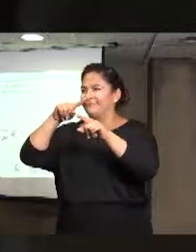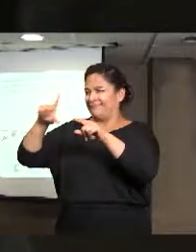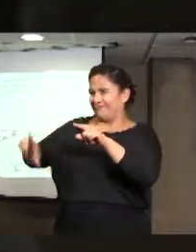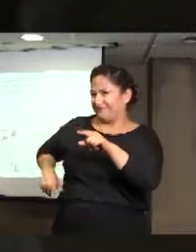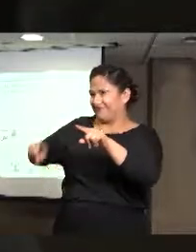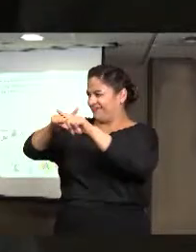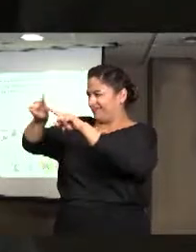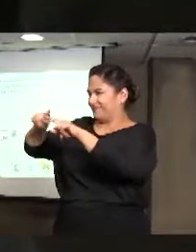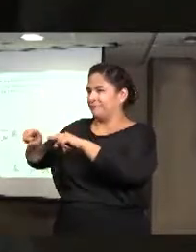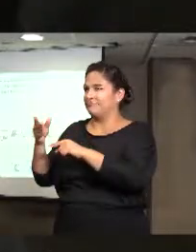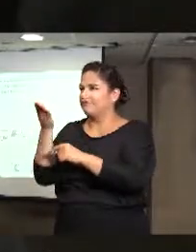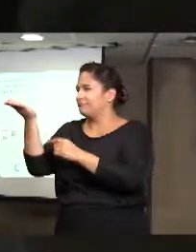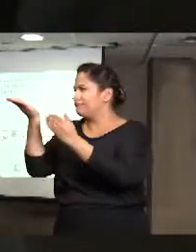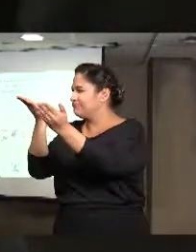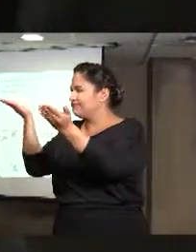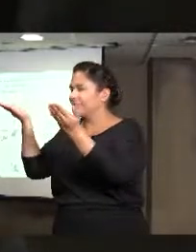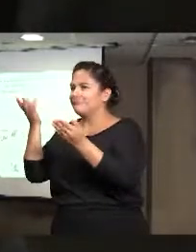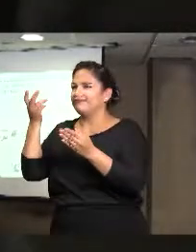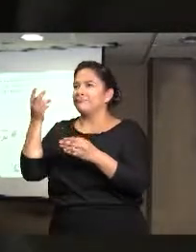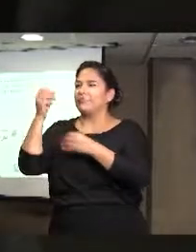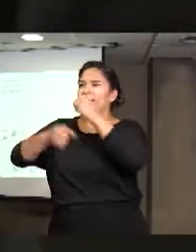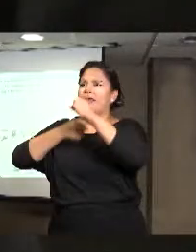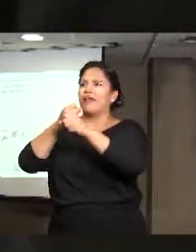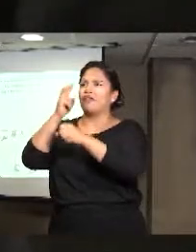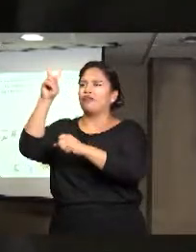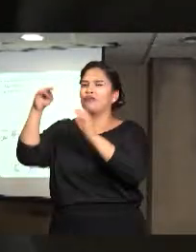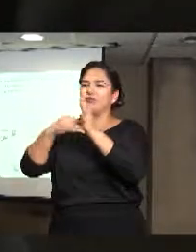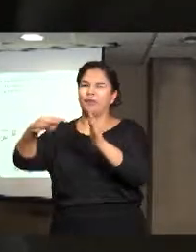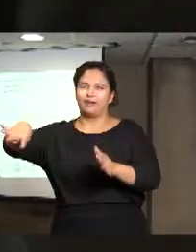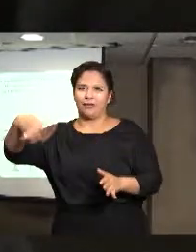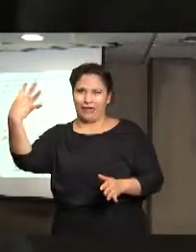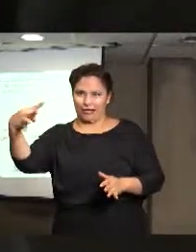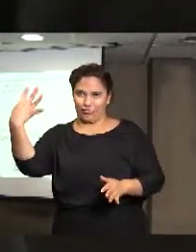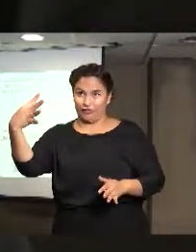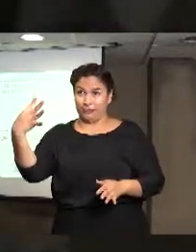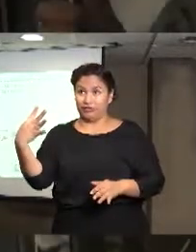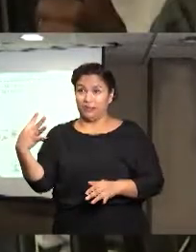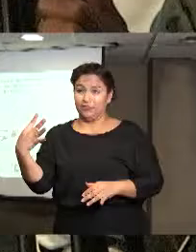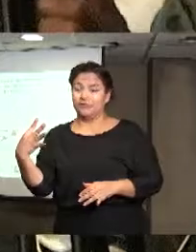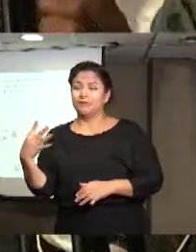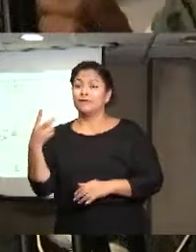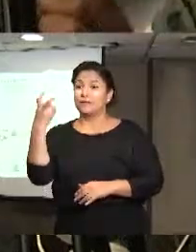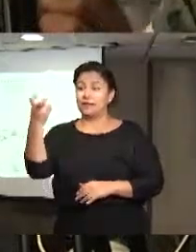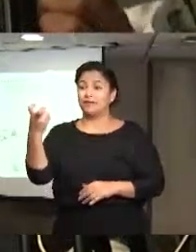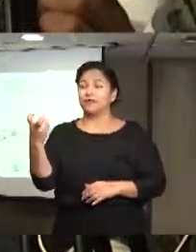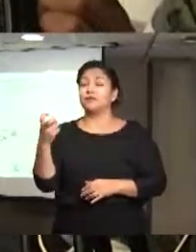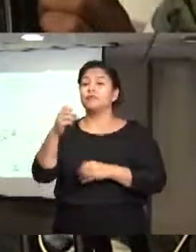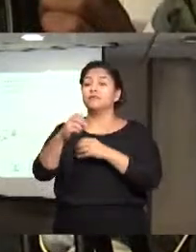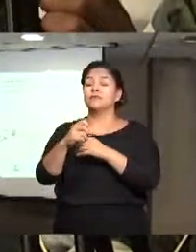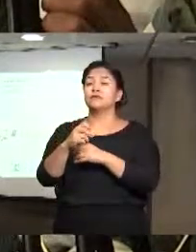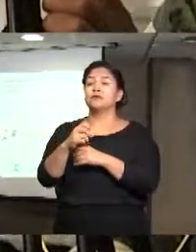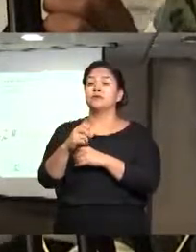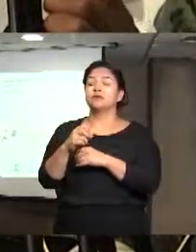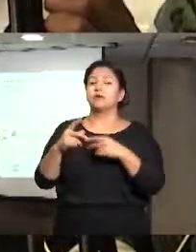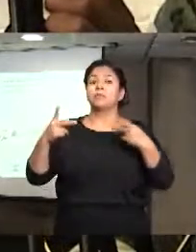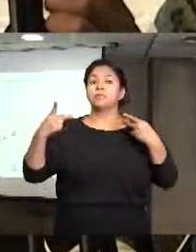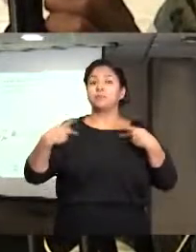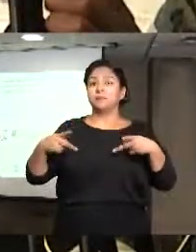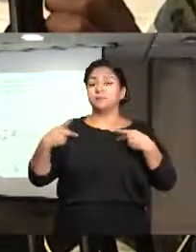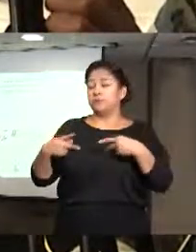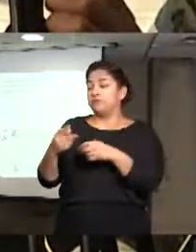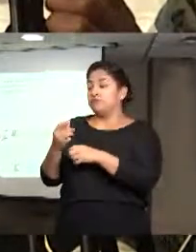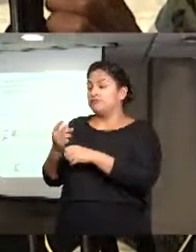hasta mediados de 2014, que ya estamos por actualizar esta información, teníamos 2.115 averiguaciones